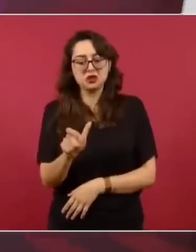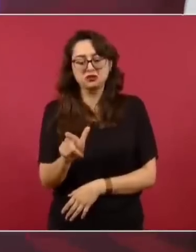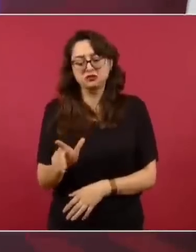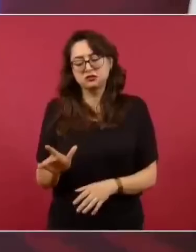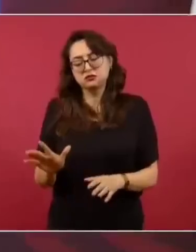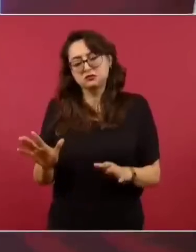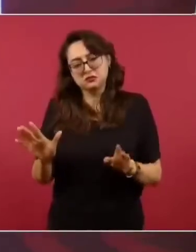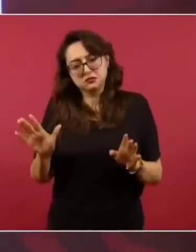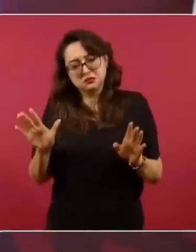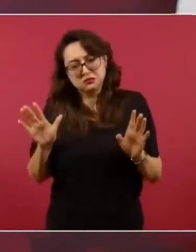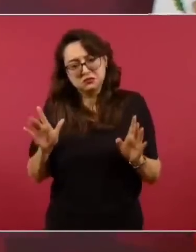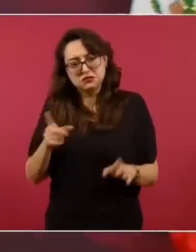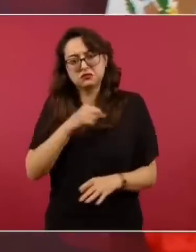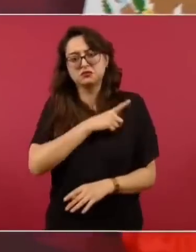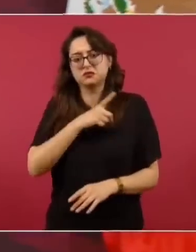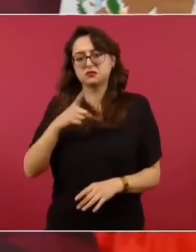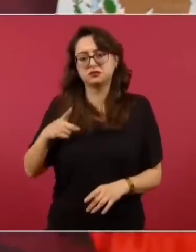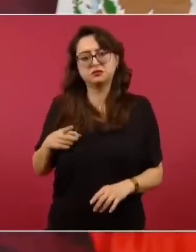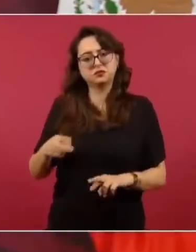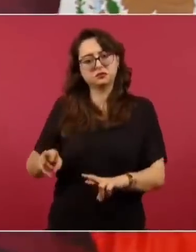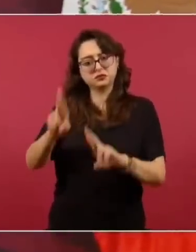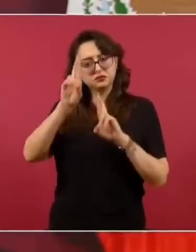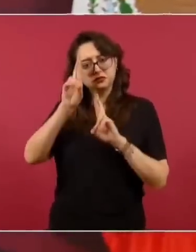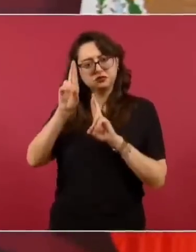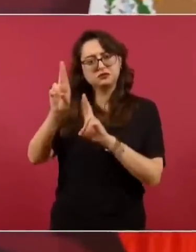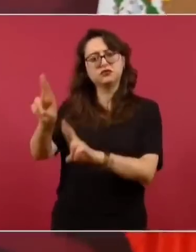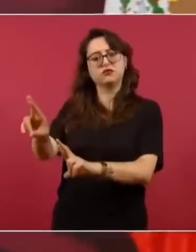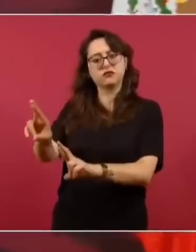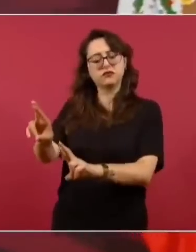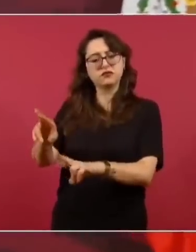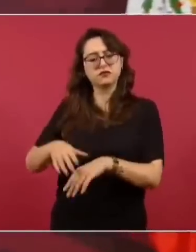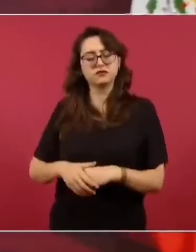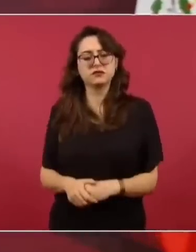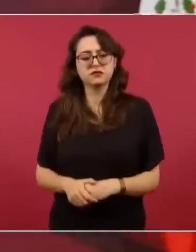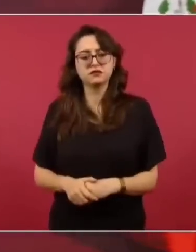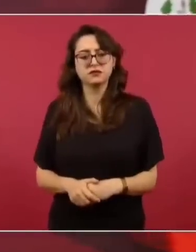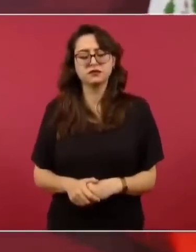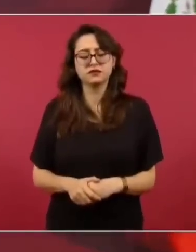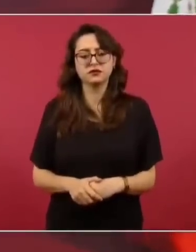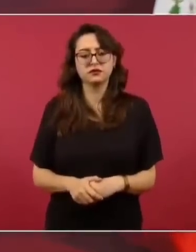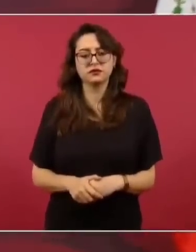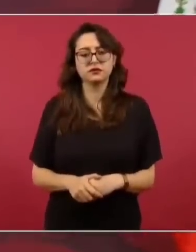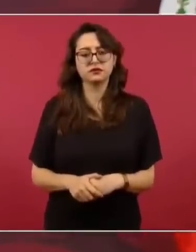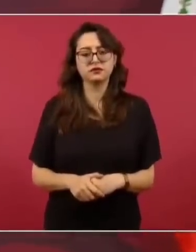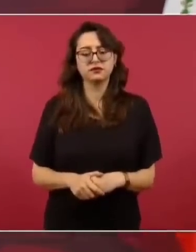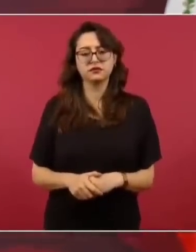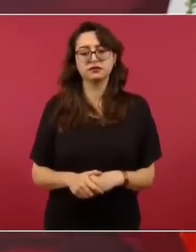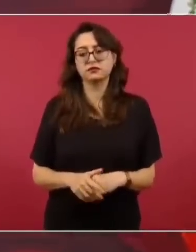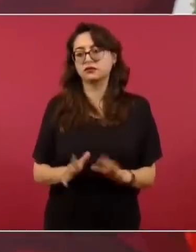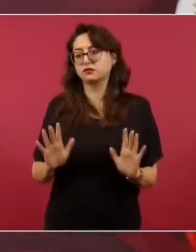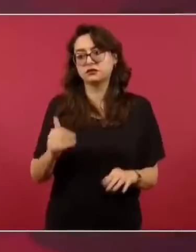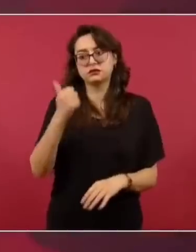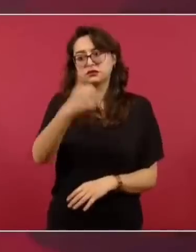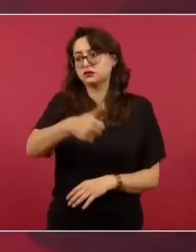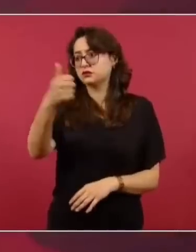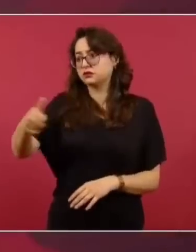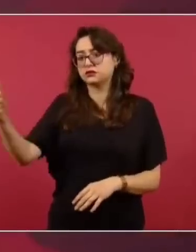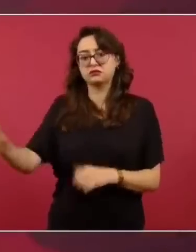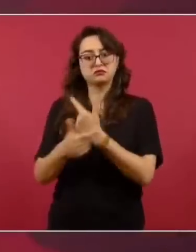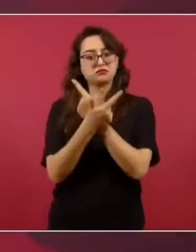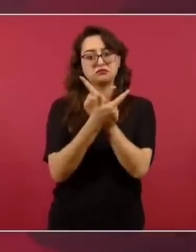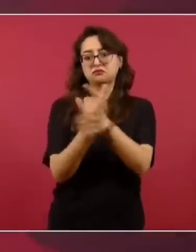opiniones y las libertades.